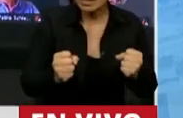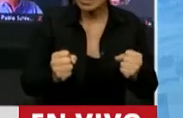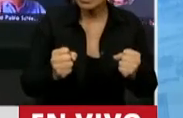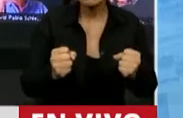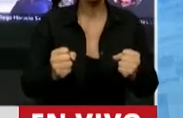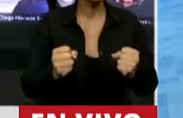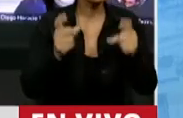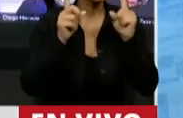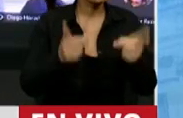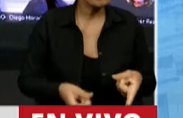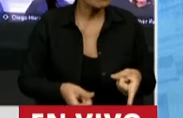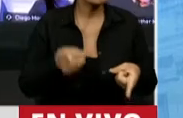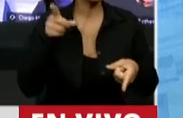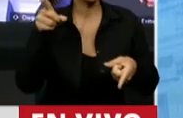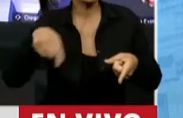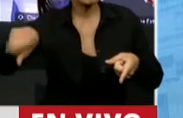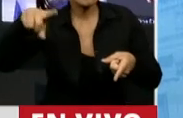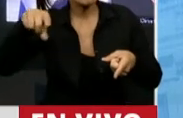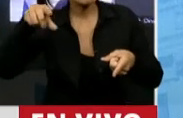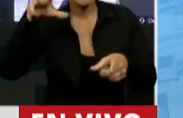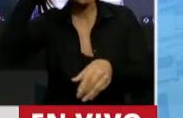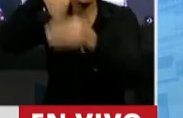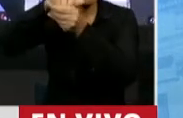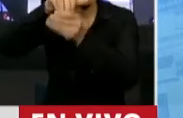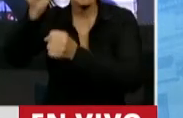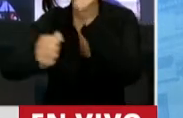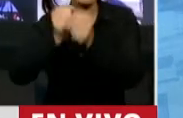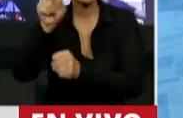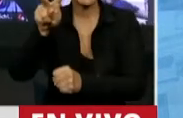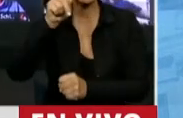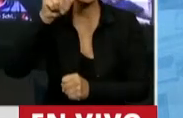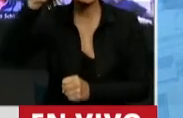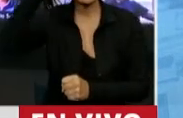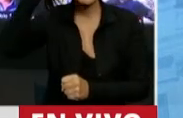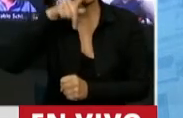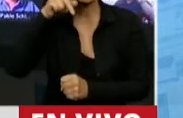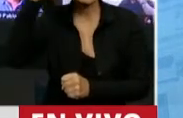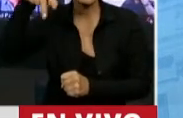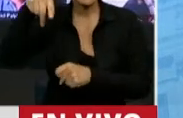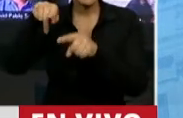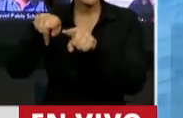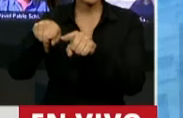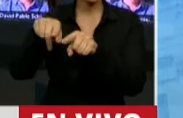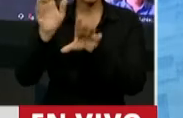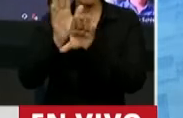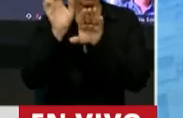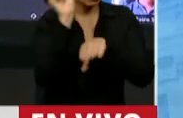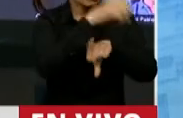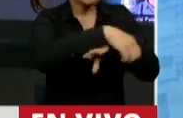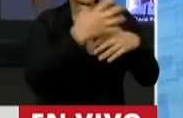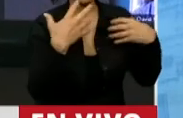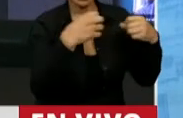impidió avanzar sobre Vicentín. Y desde ese momento dejaron de cuidar la salud.